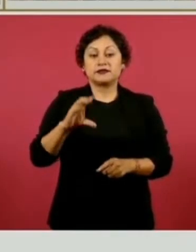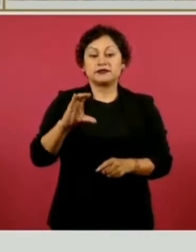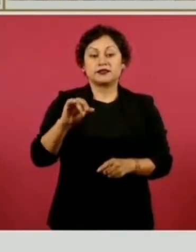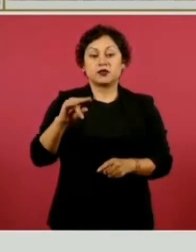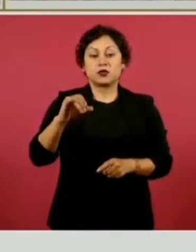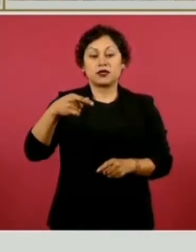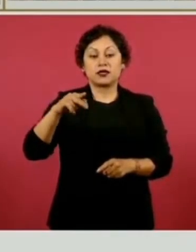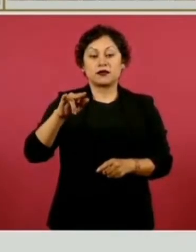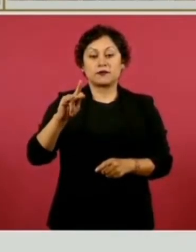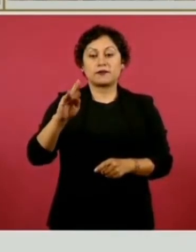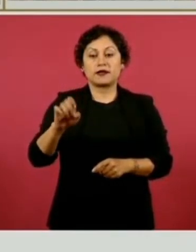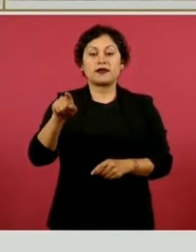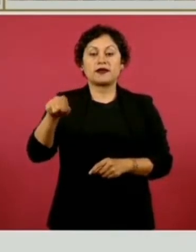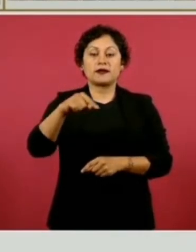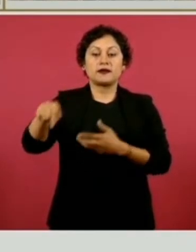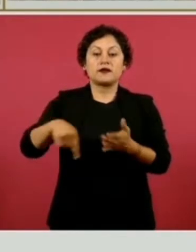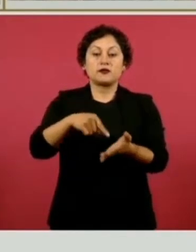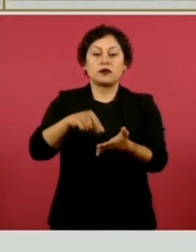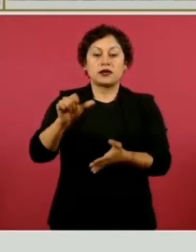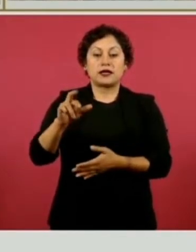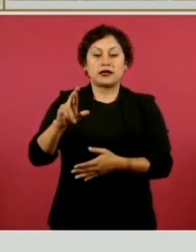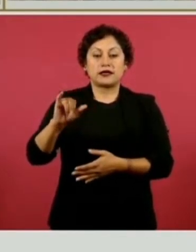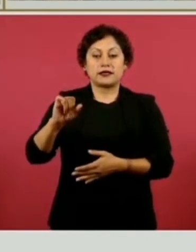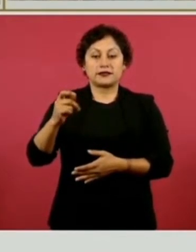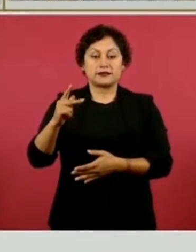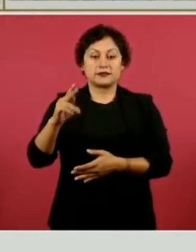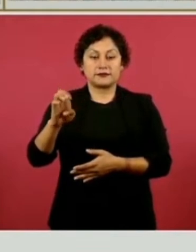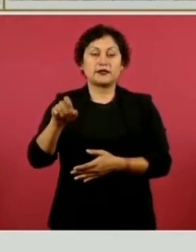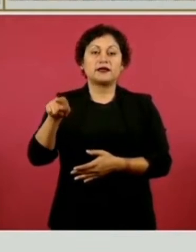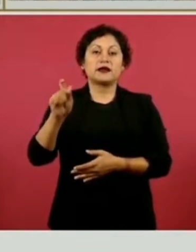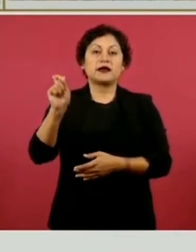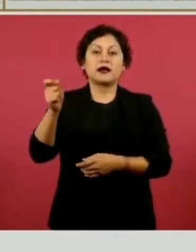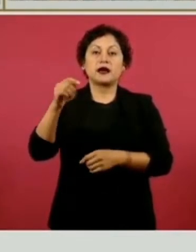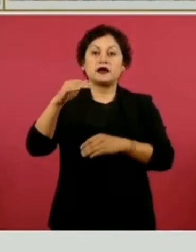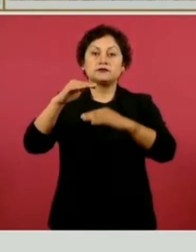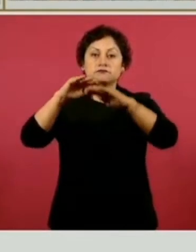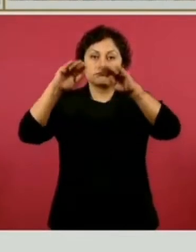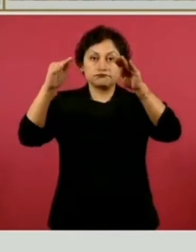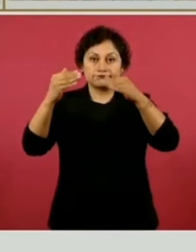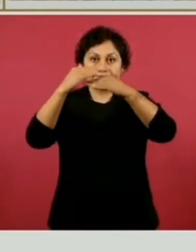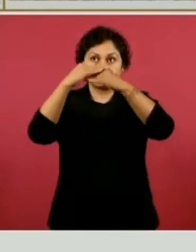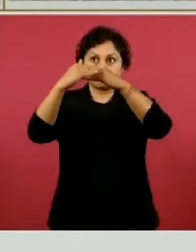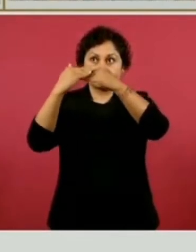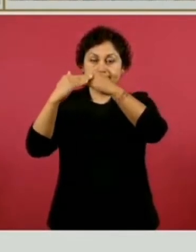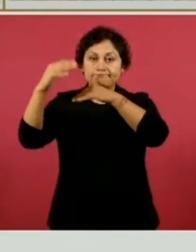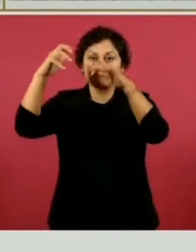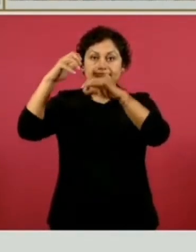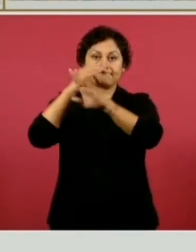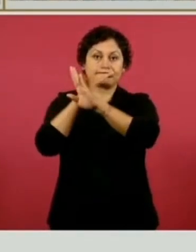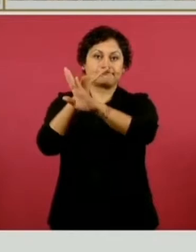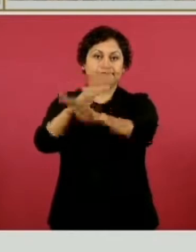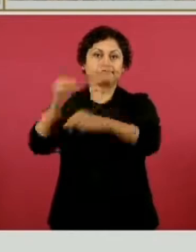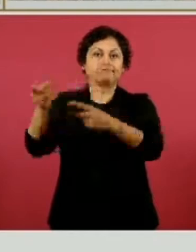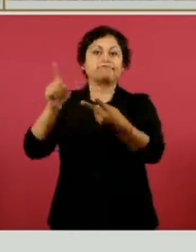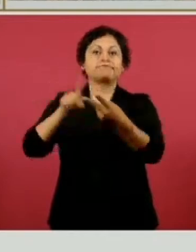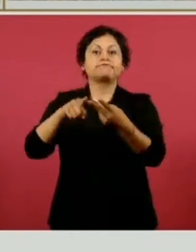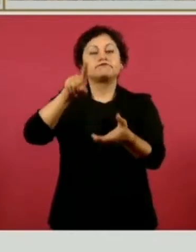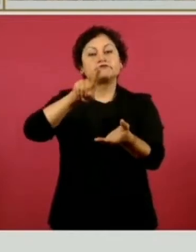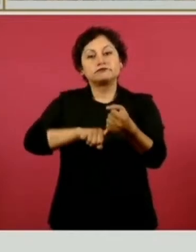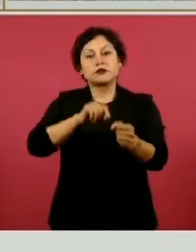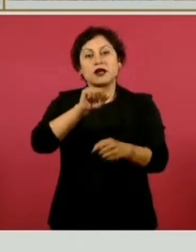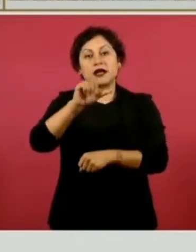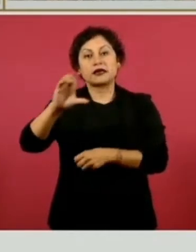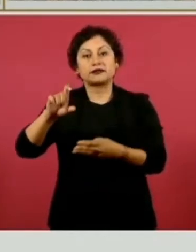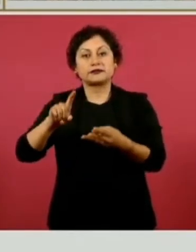allá en Arispe, donde están haciendo impermeabilización, aires acondicionados, instalación de tinacos.